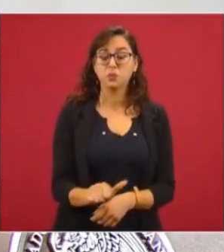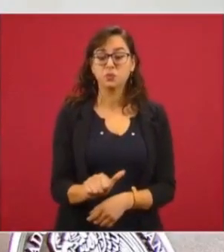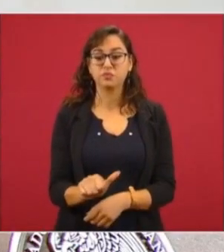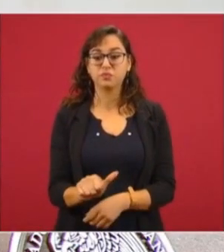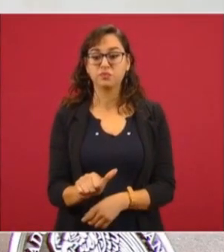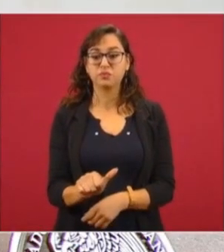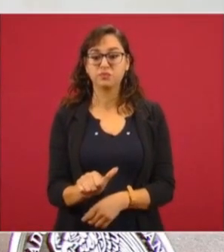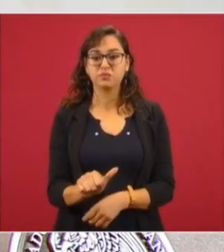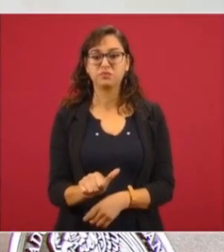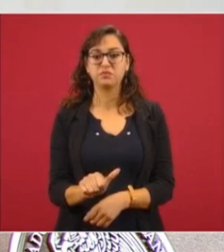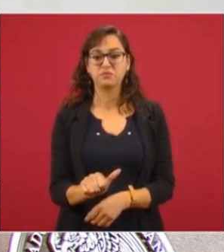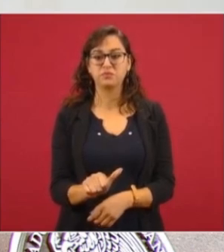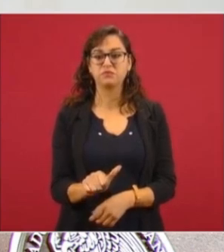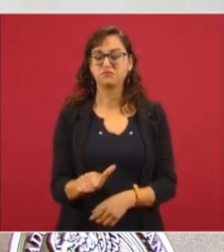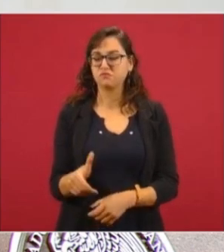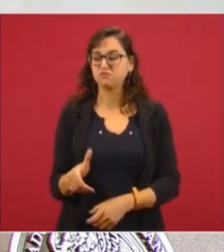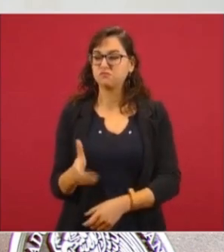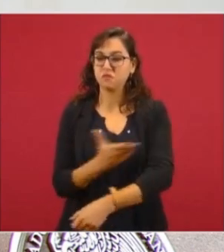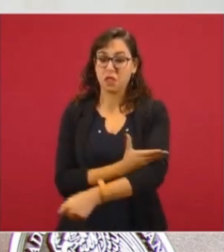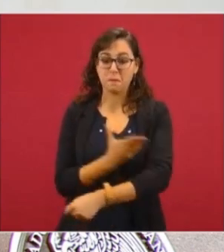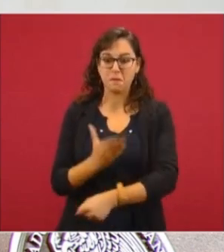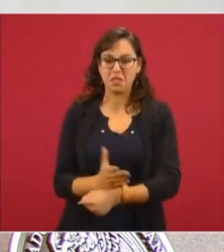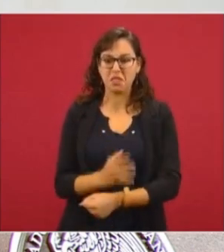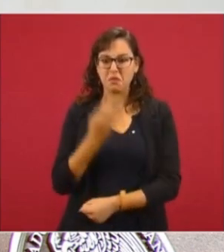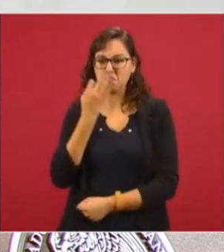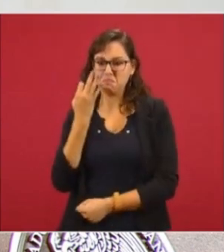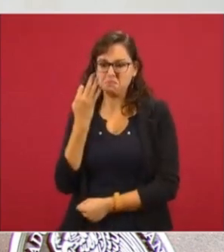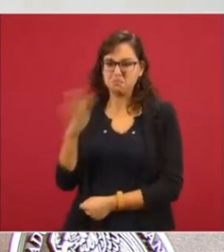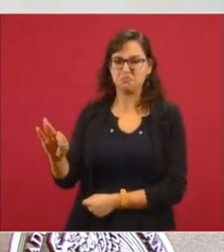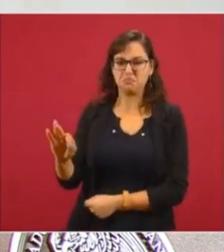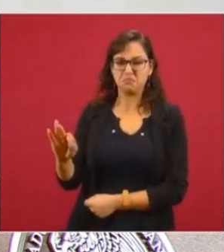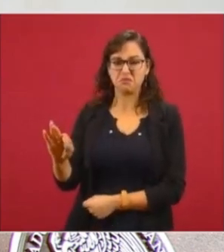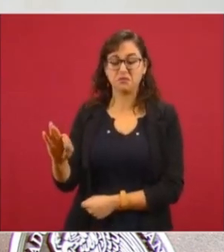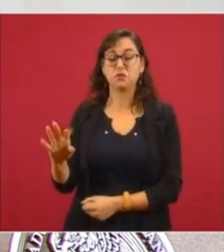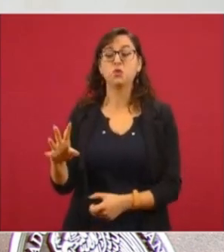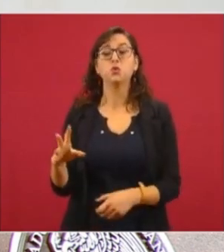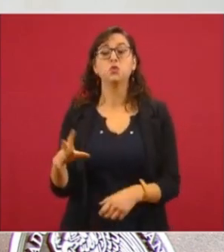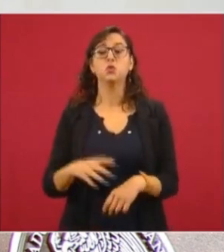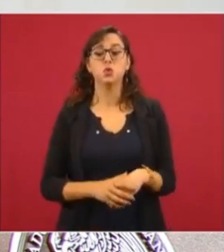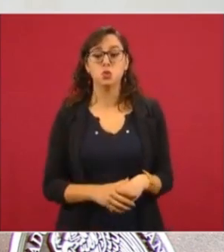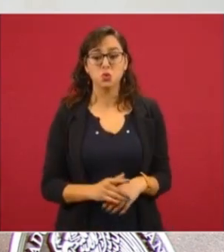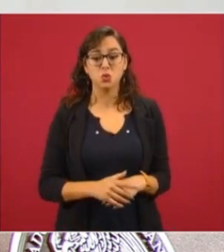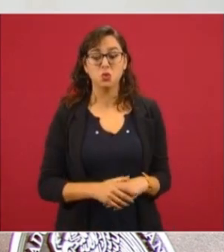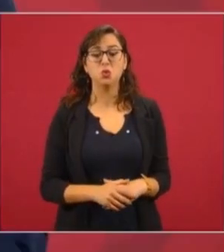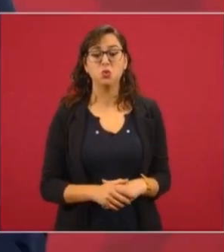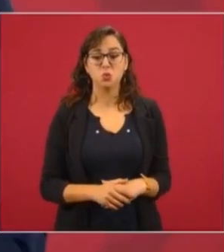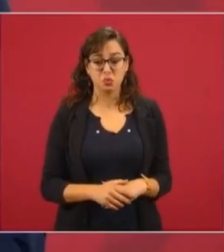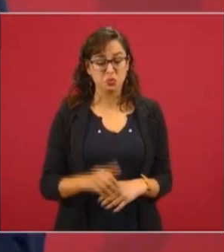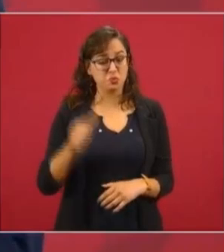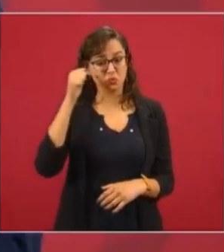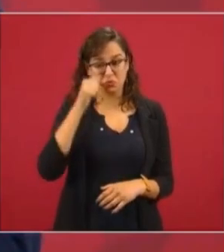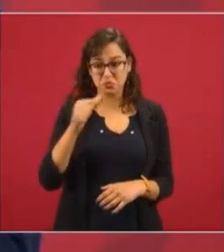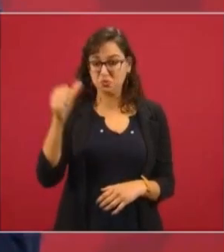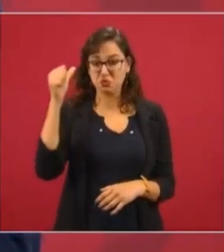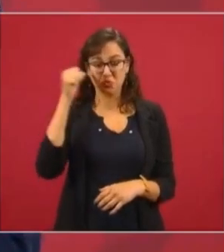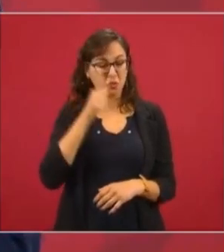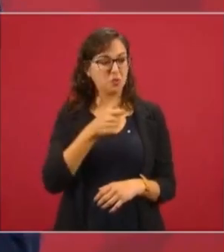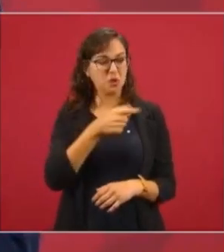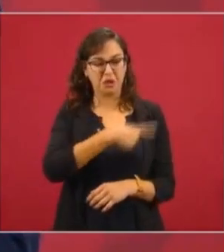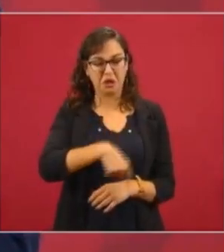traicionar a Madero estuvieron en estos actos